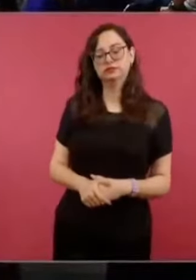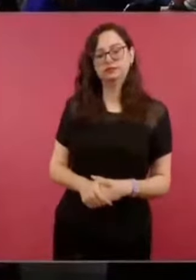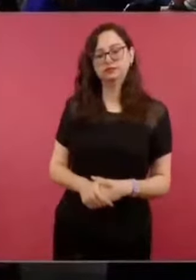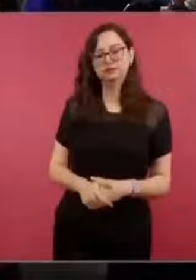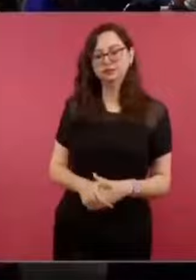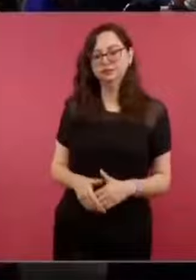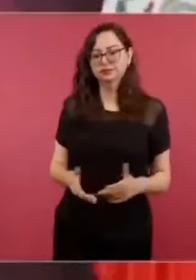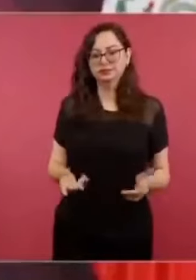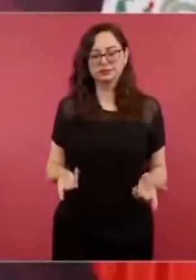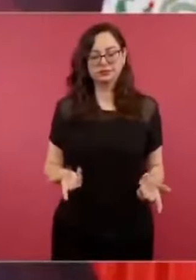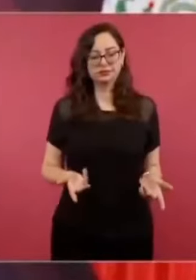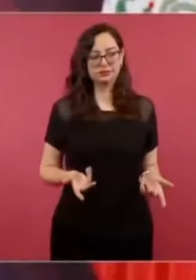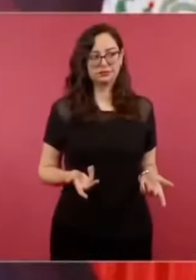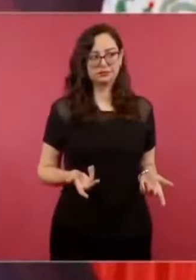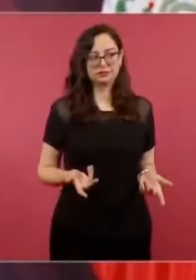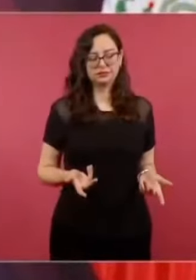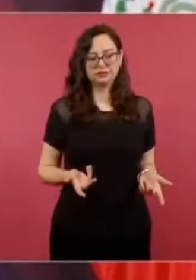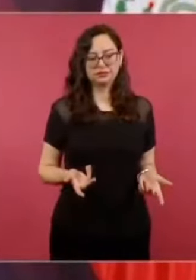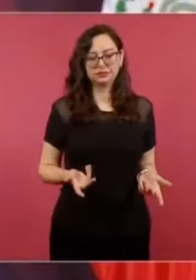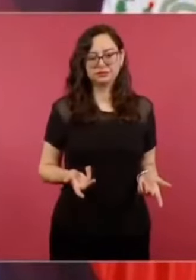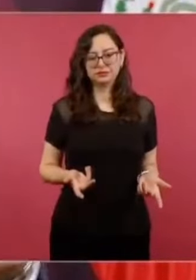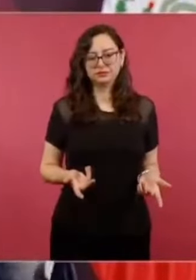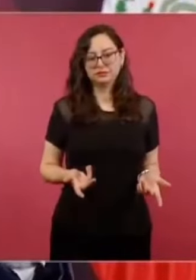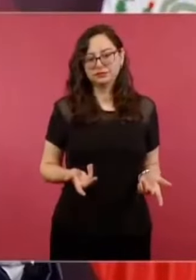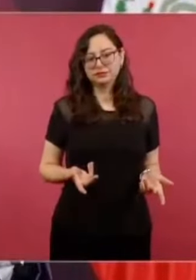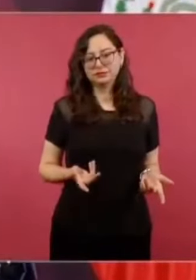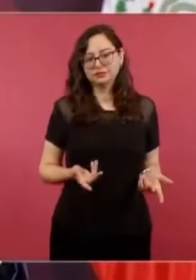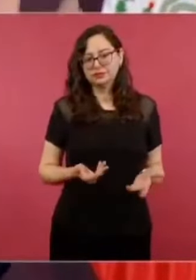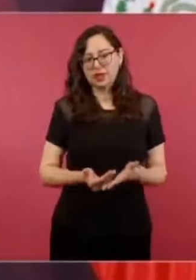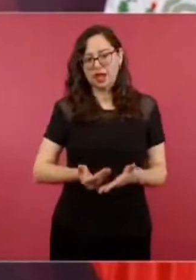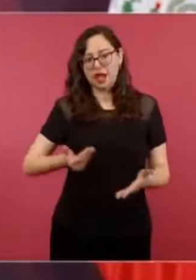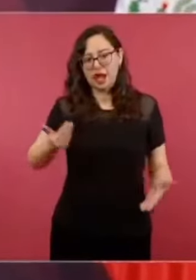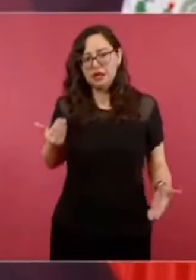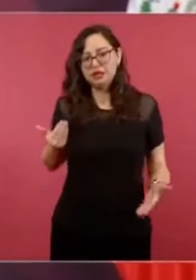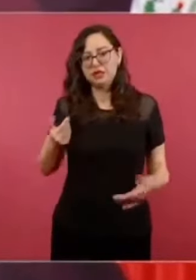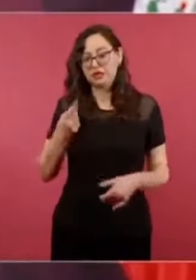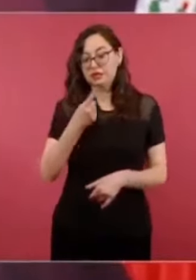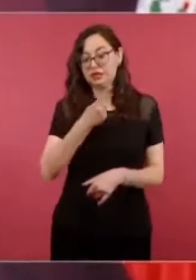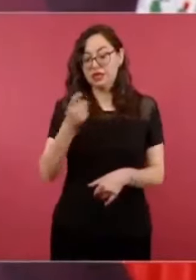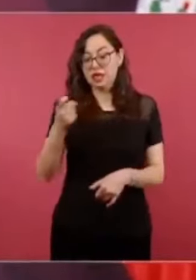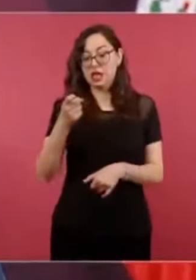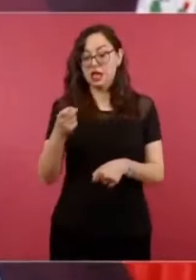¿Cómo? ¿Cómo? ¿Cómo? se dieron cuenta, fueron 100 días.